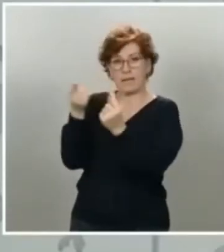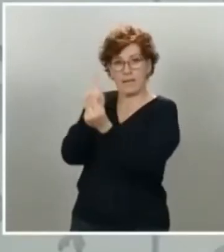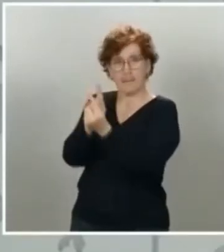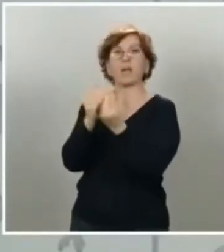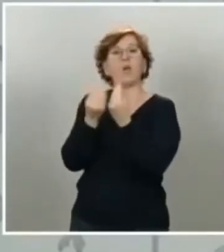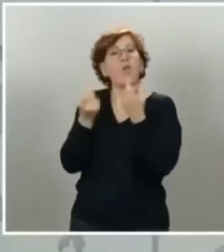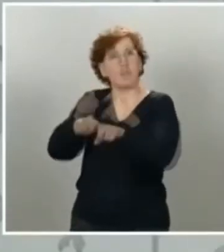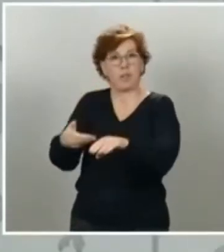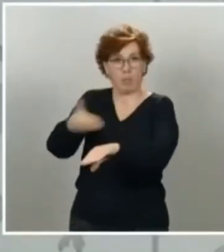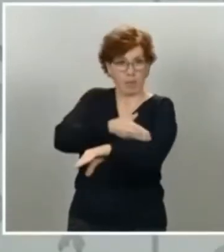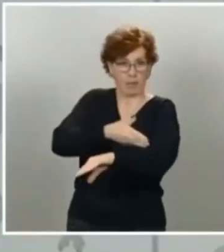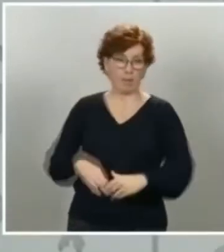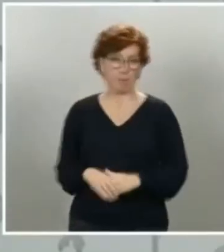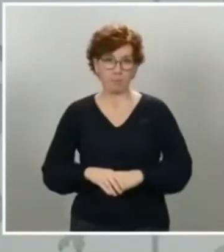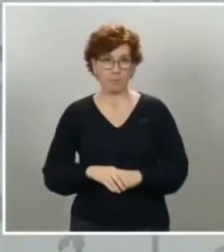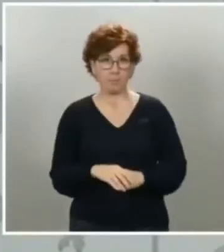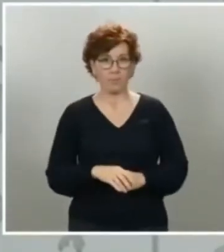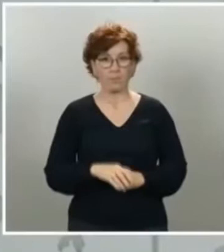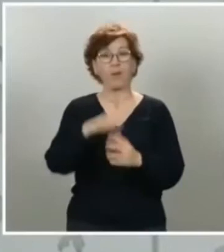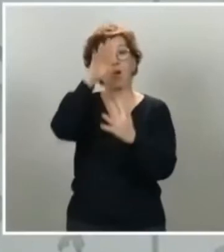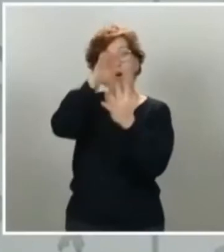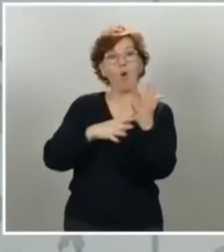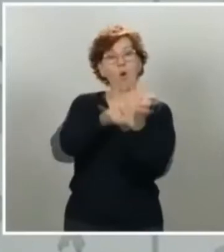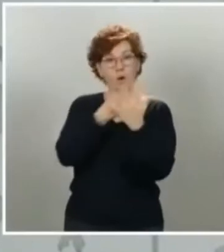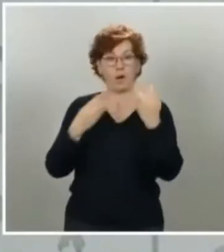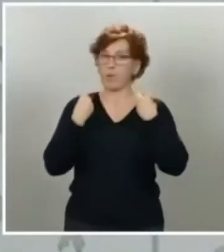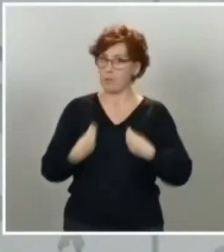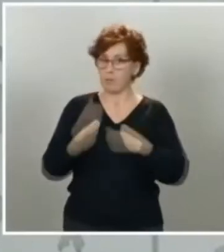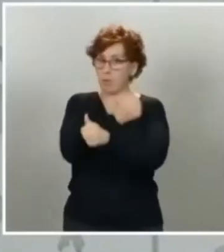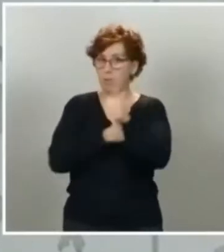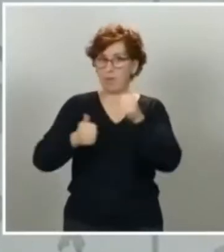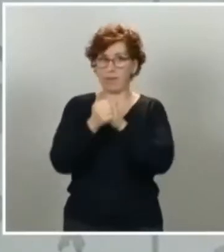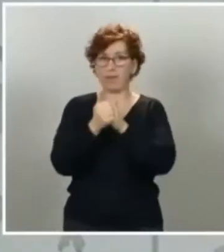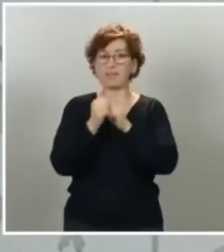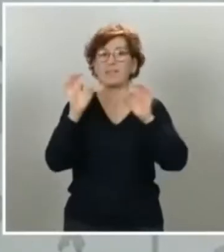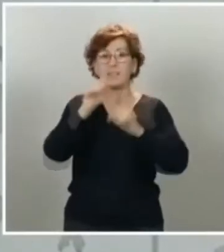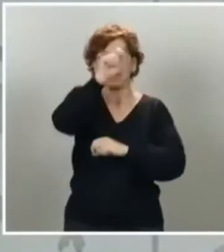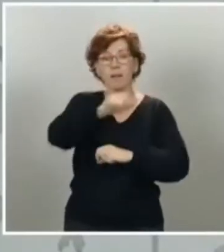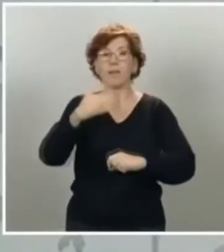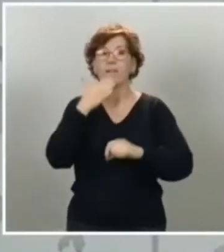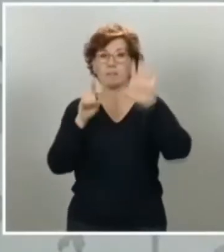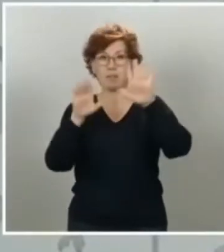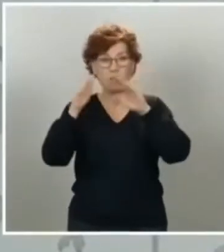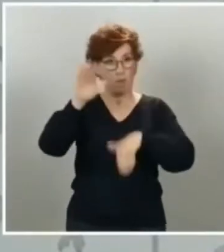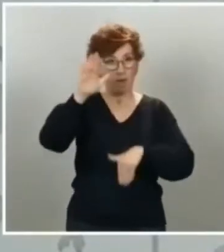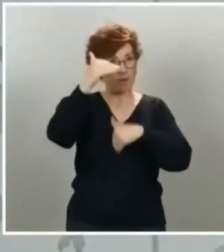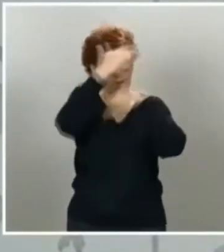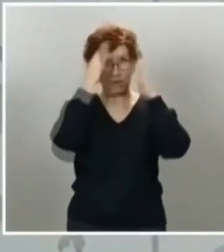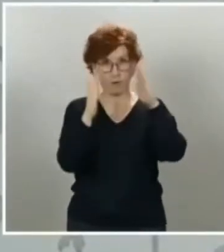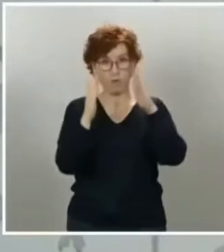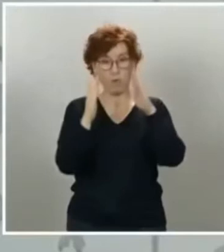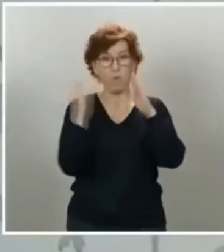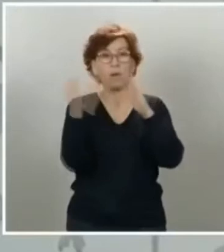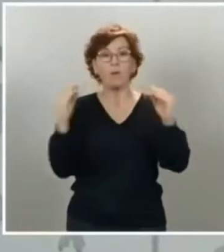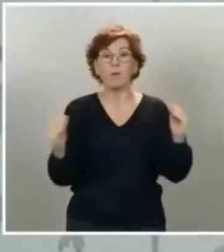tendrán que tener un horario de atención preferente para mayores de 65 años que deberá hacerse coincidir con las franjas horarias de